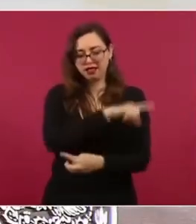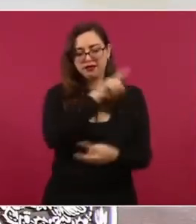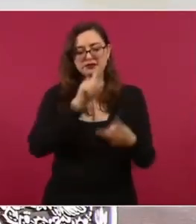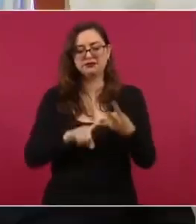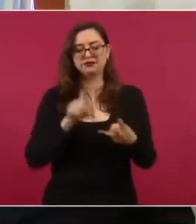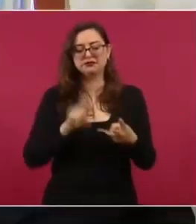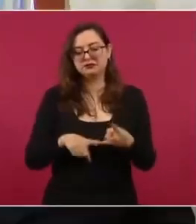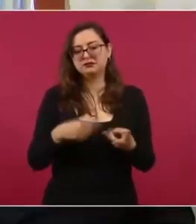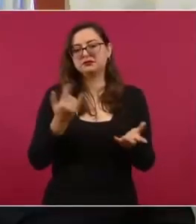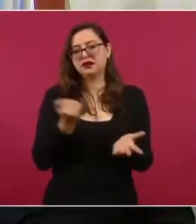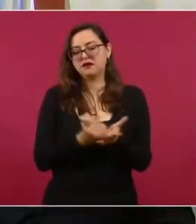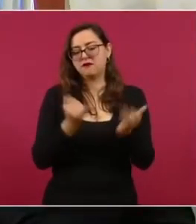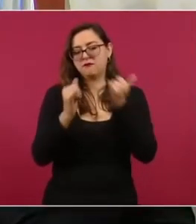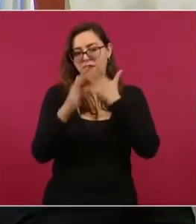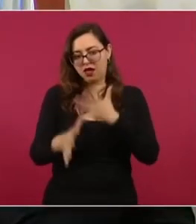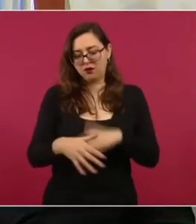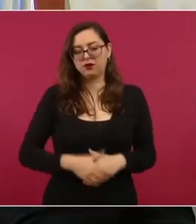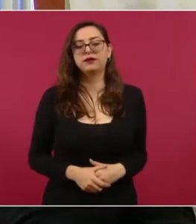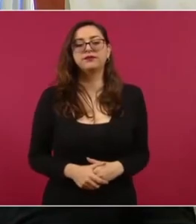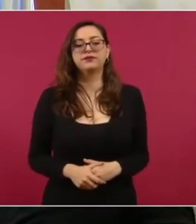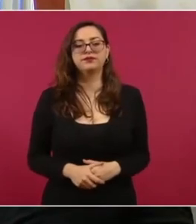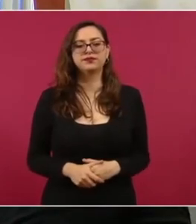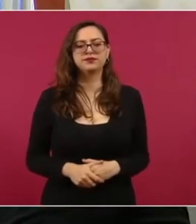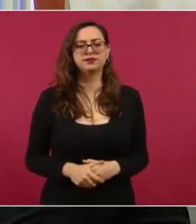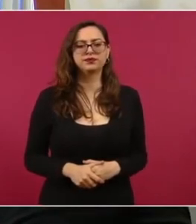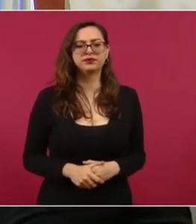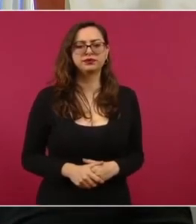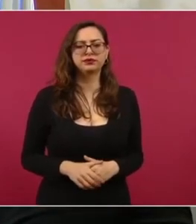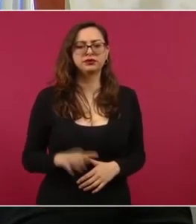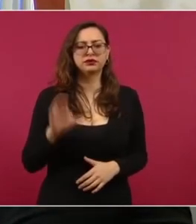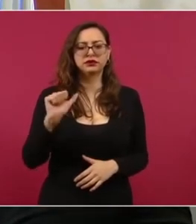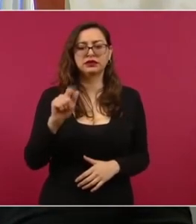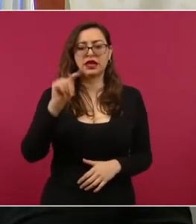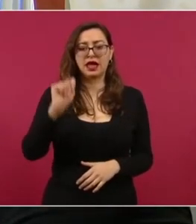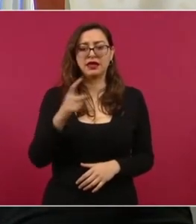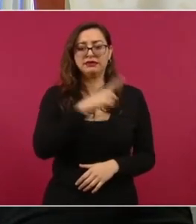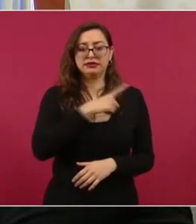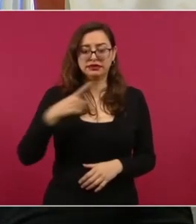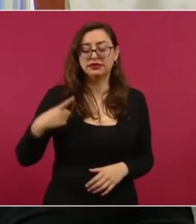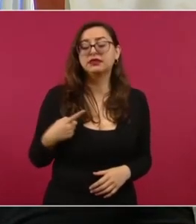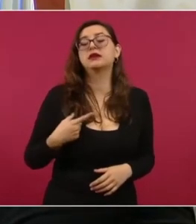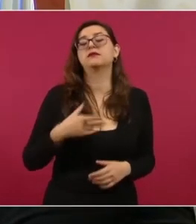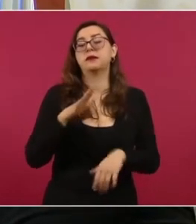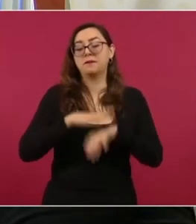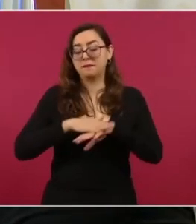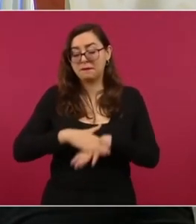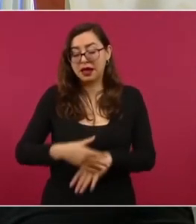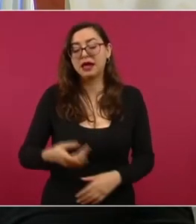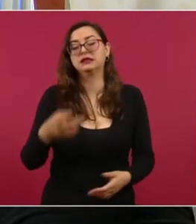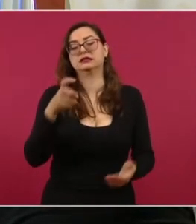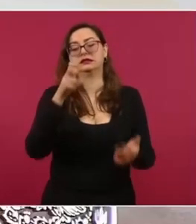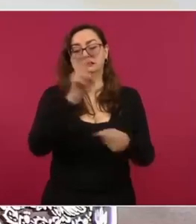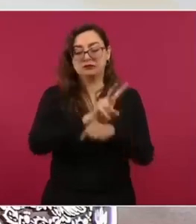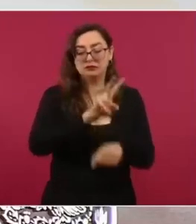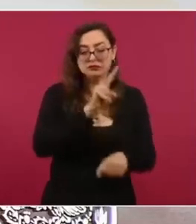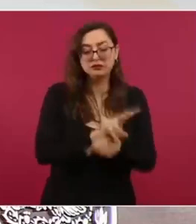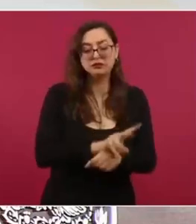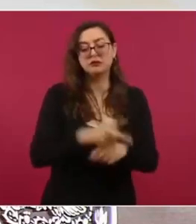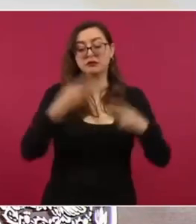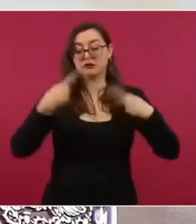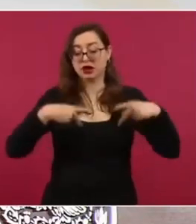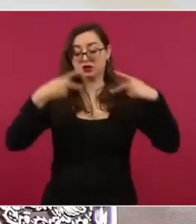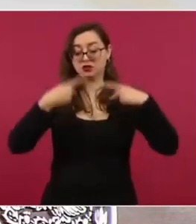de Apelación y Albitraje del Deporte, la conocida como el CAT, y se debe prohibir que cualquier persona vinculada a un club